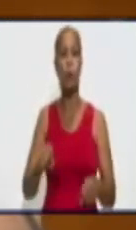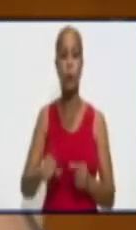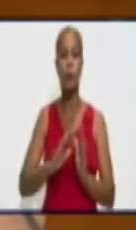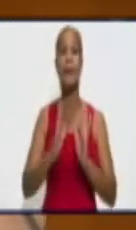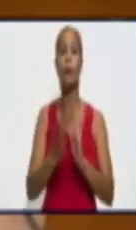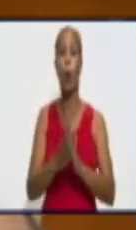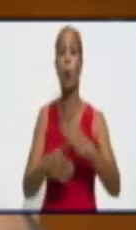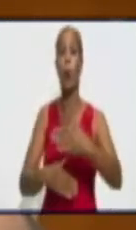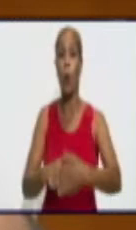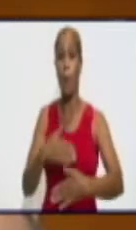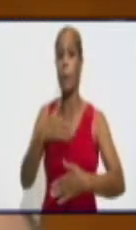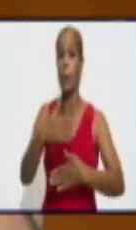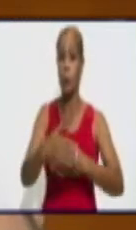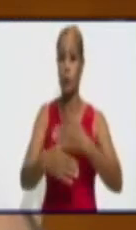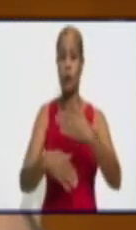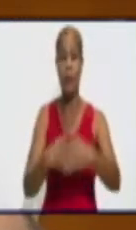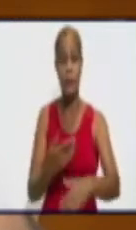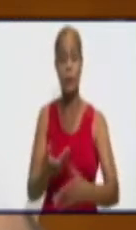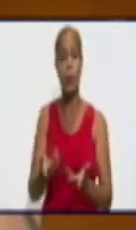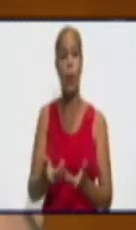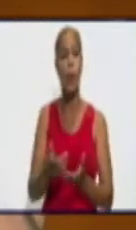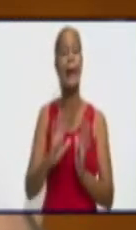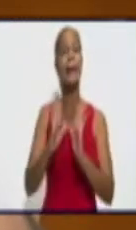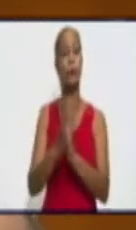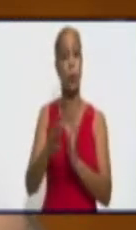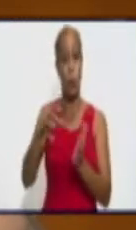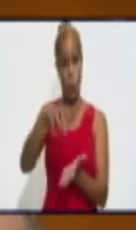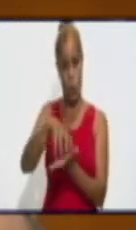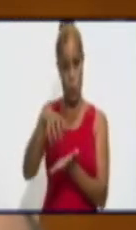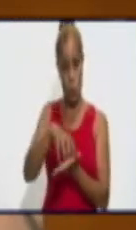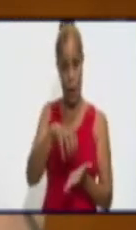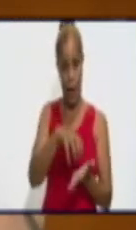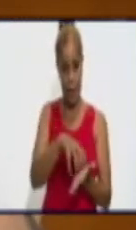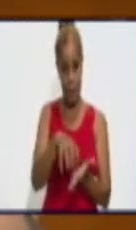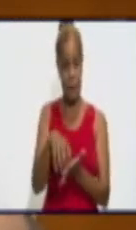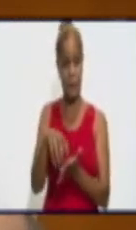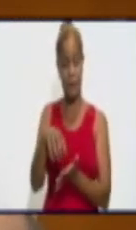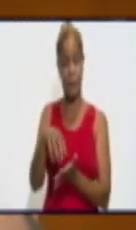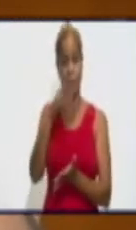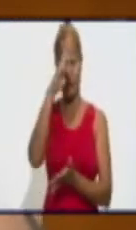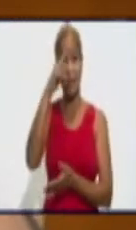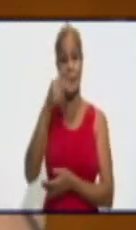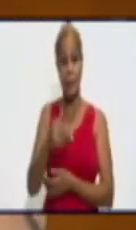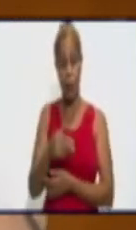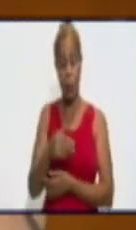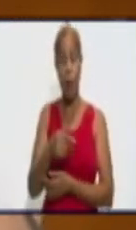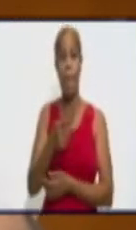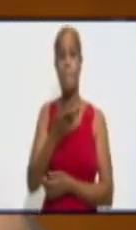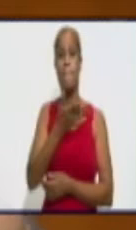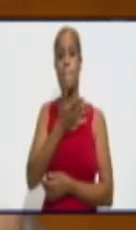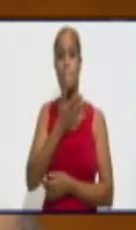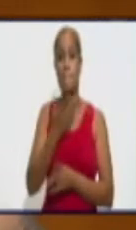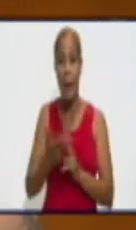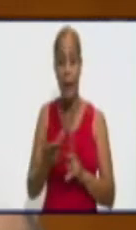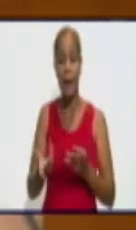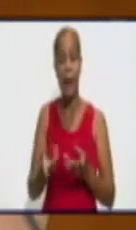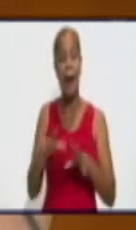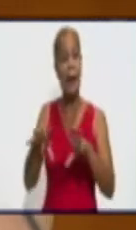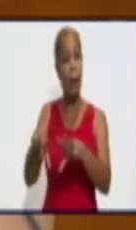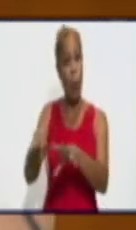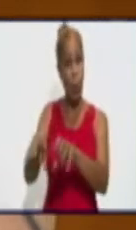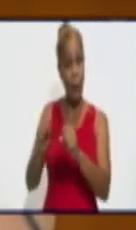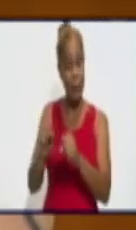en las áreas, en la atención médica, en nuestros hospitales para lograr la detención a tiempo de los casos, el